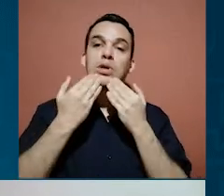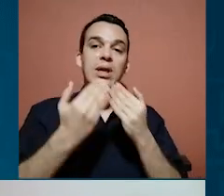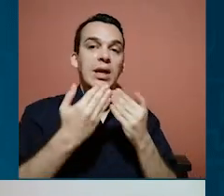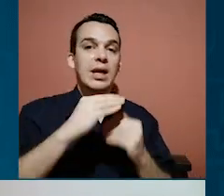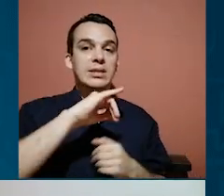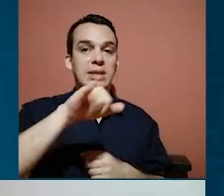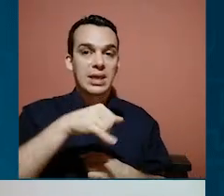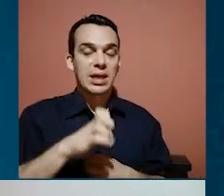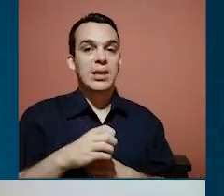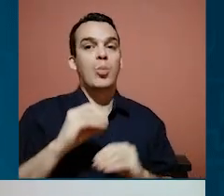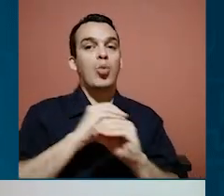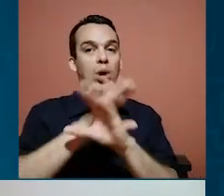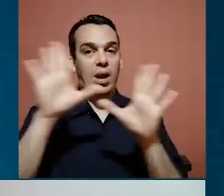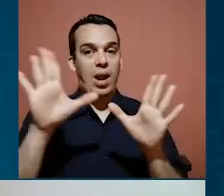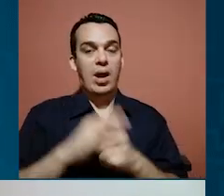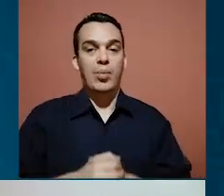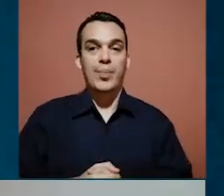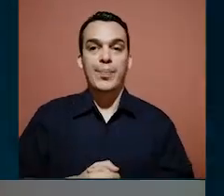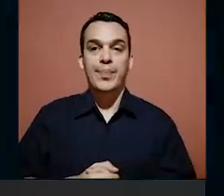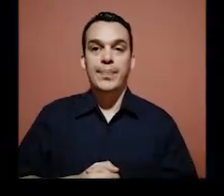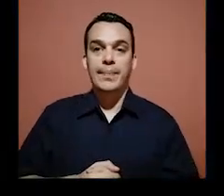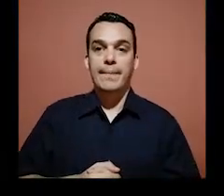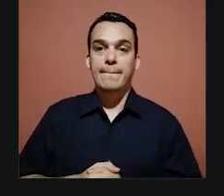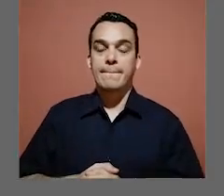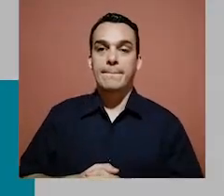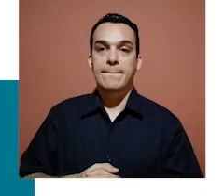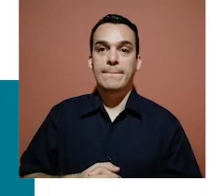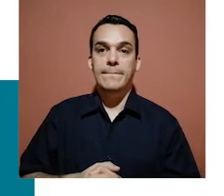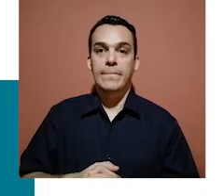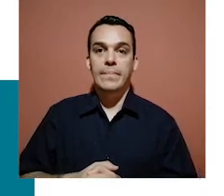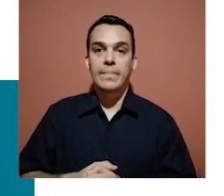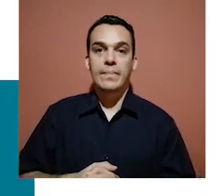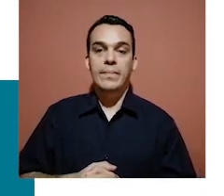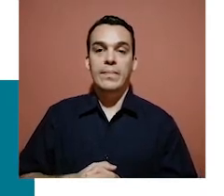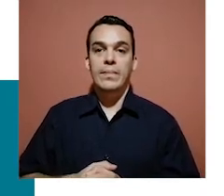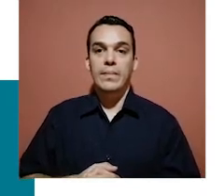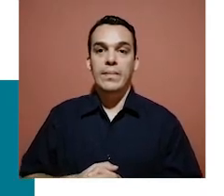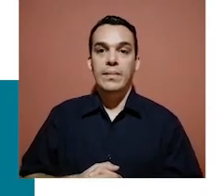Muchísimas gracias, Jenny. Creo que nos queda bastante claro. Gracias. Gracias. Gracias.